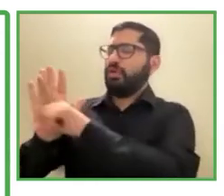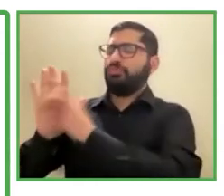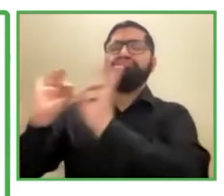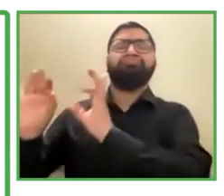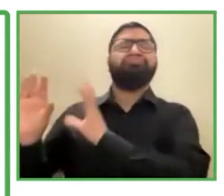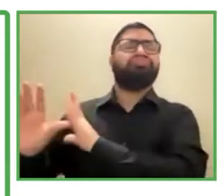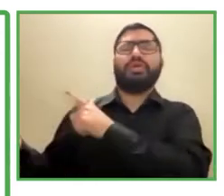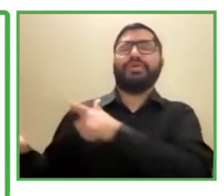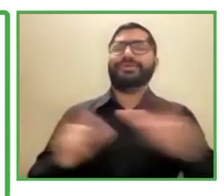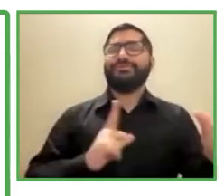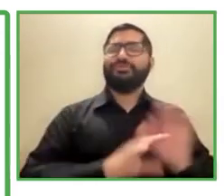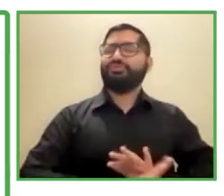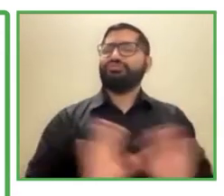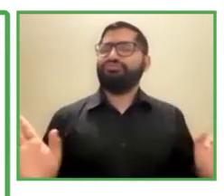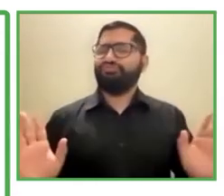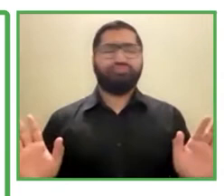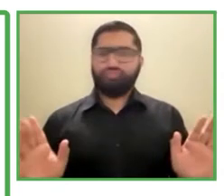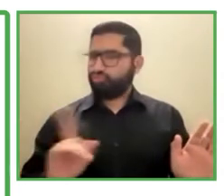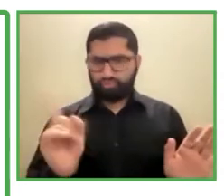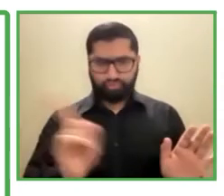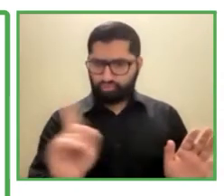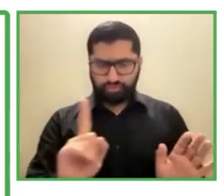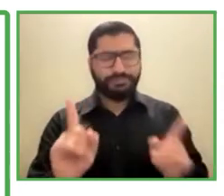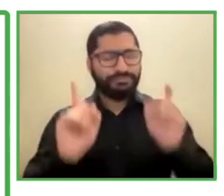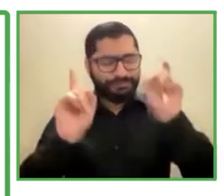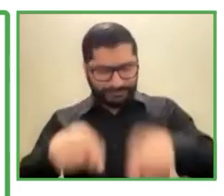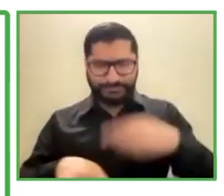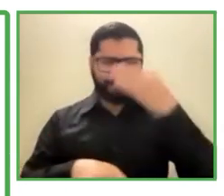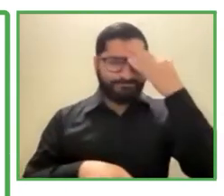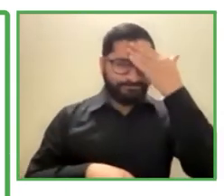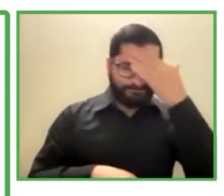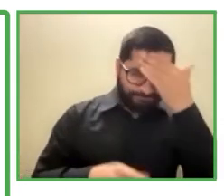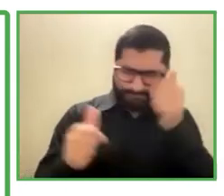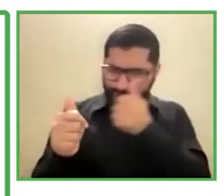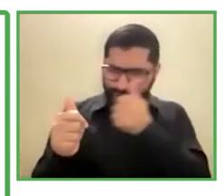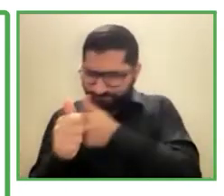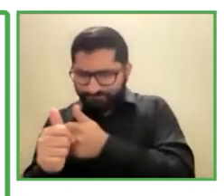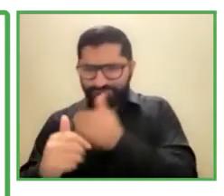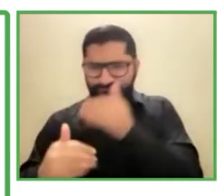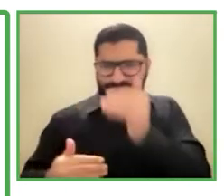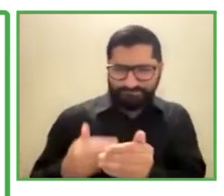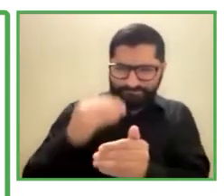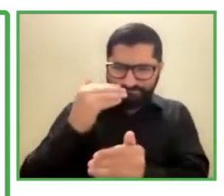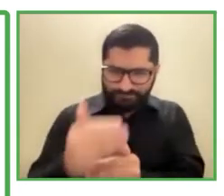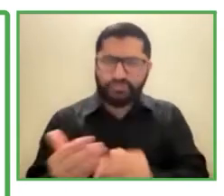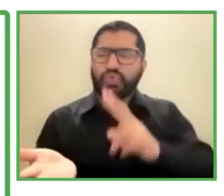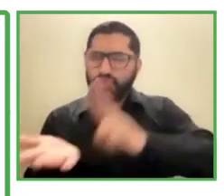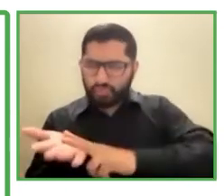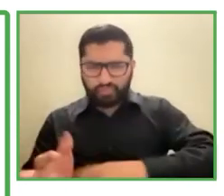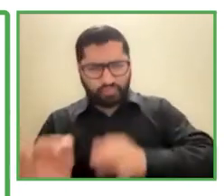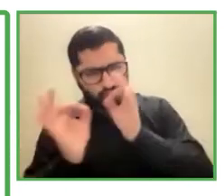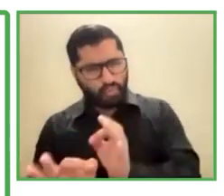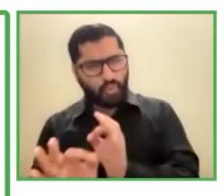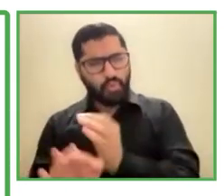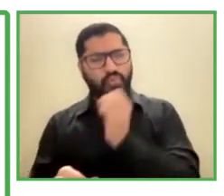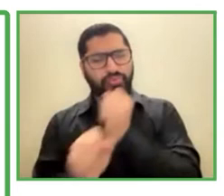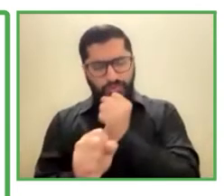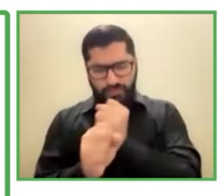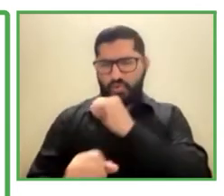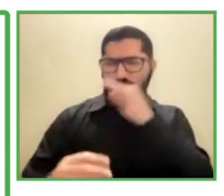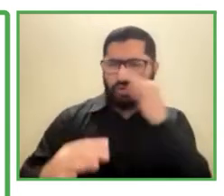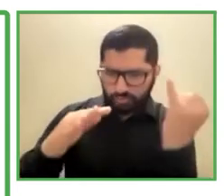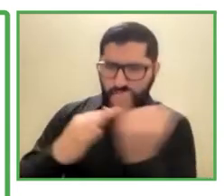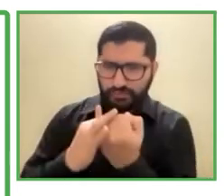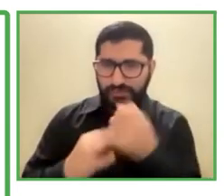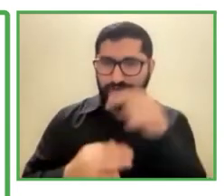torno a poder tener, ¿no es cierto?, o realmente un trabajo en inclusión, y ahí vino, ¿no es cierto?, ya la mirada hacia afuera e incorporar